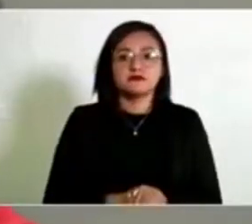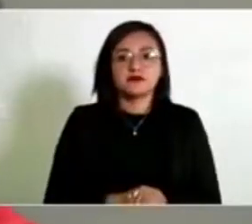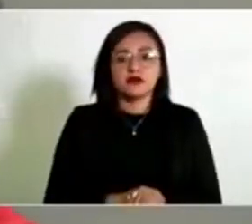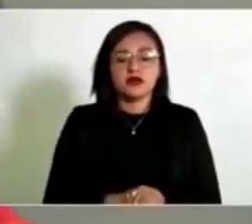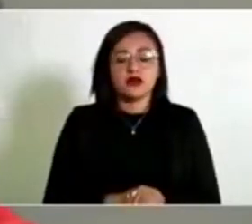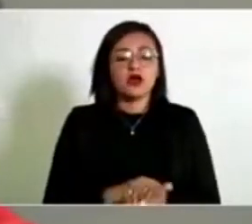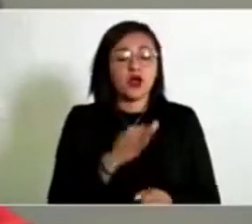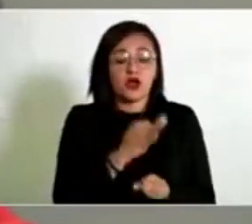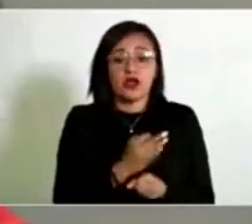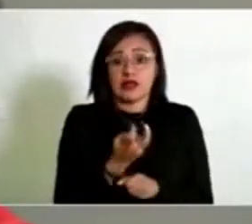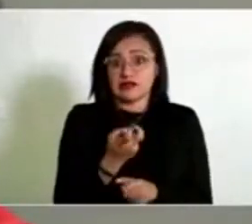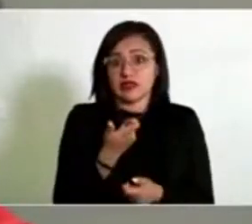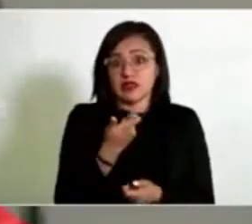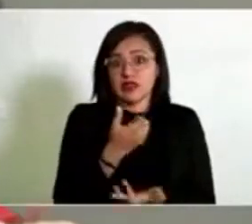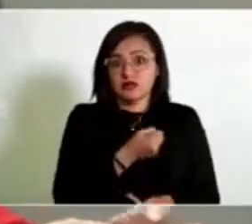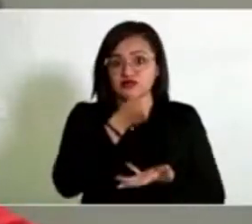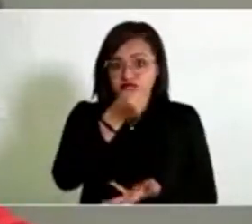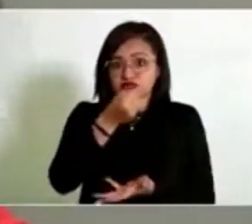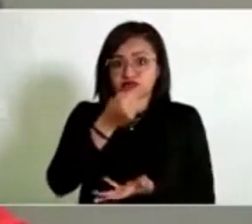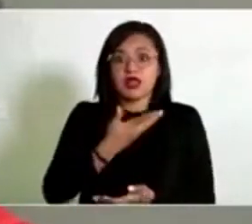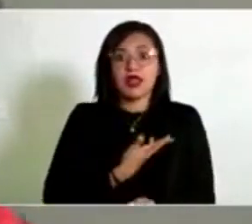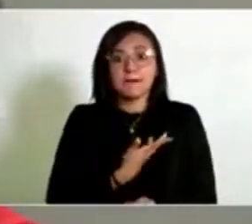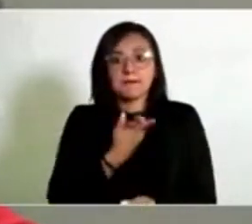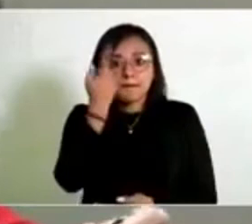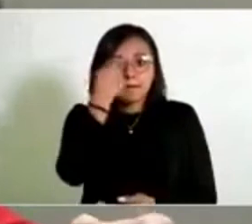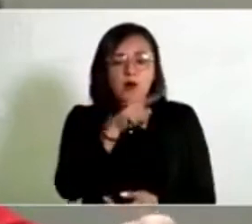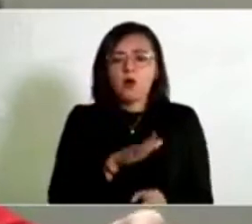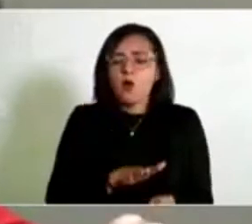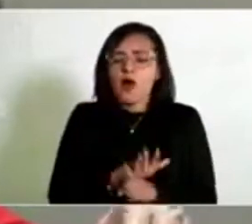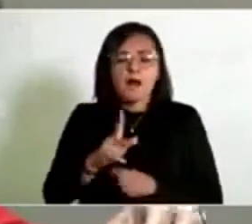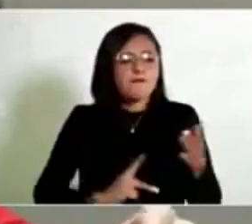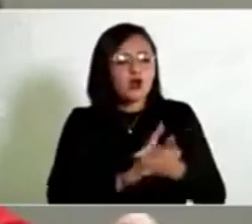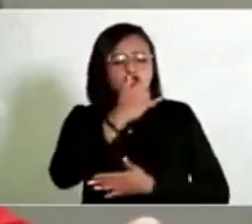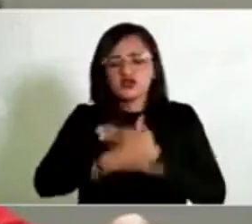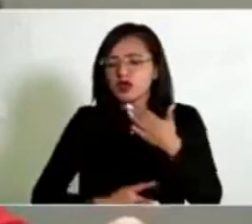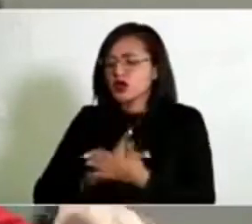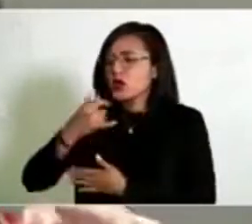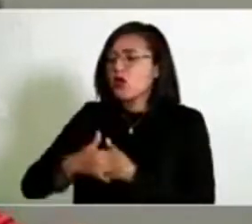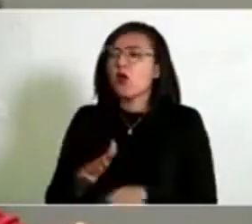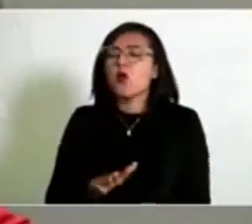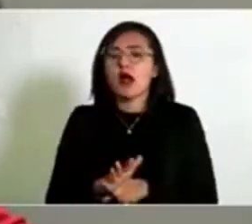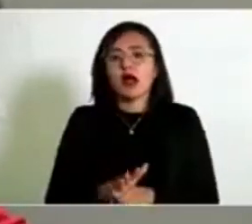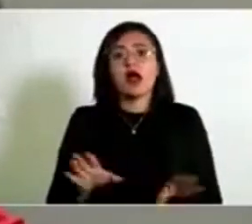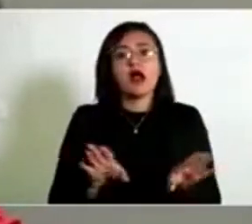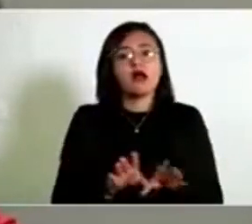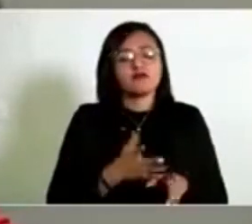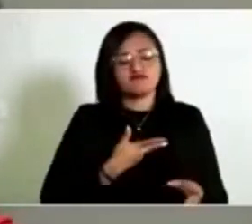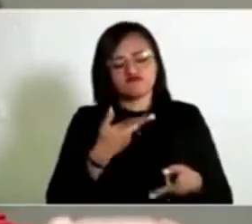Este recurso se ha venido destinando para proyectos estratégicos en apego al Plan Estatal de